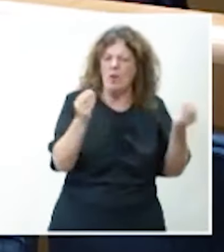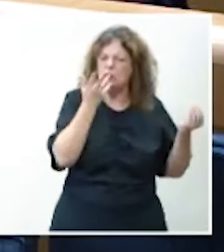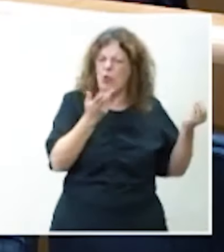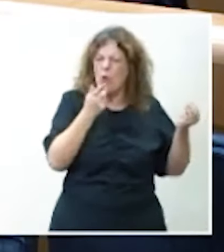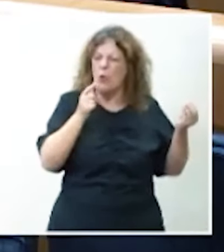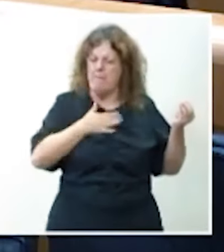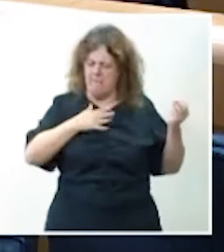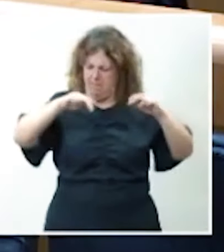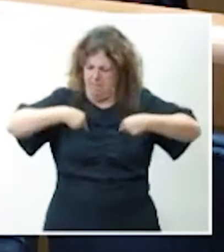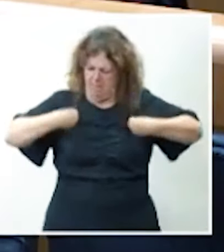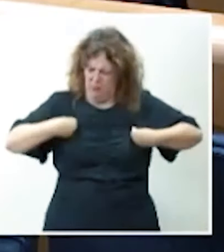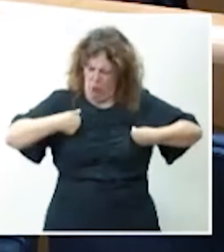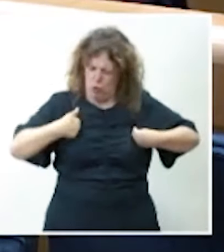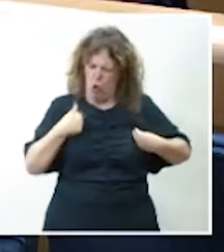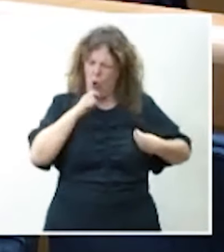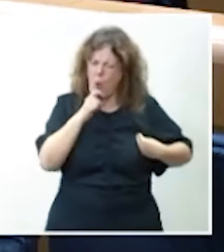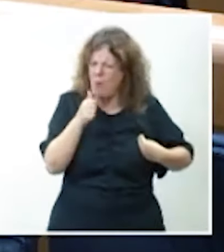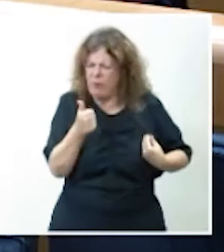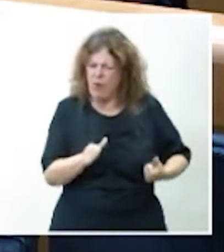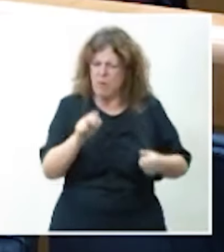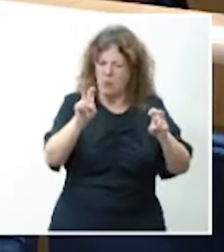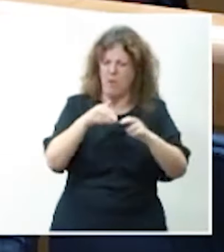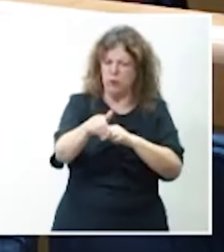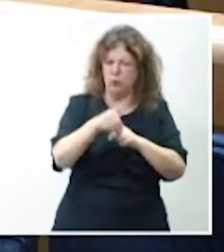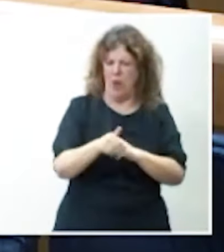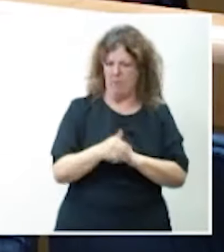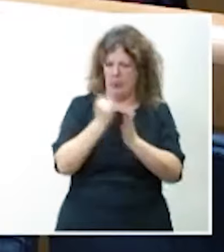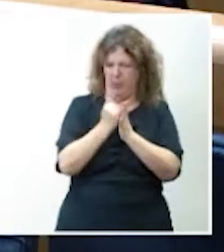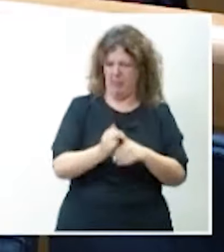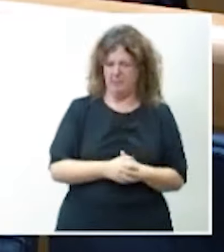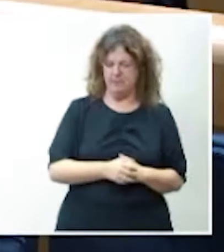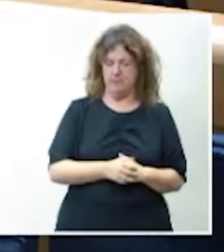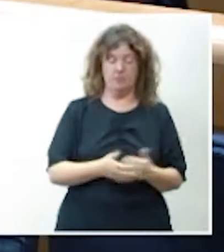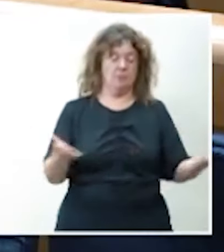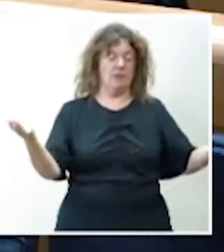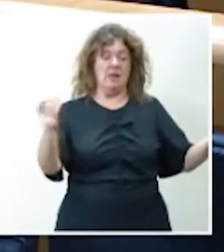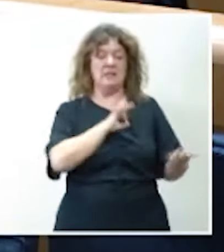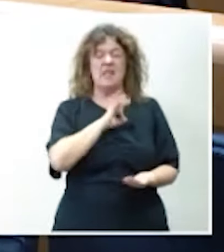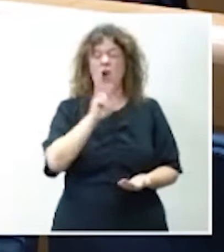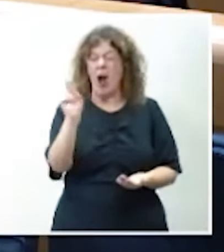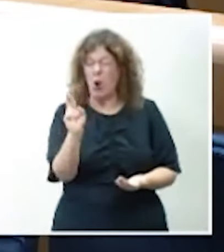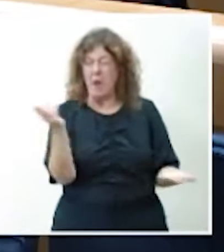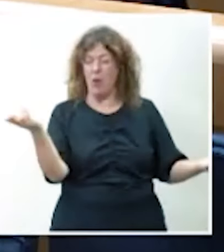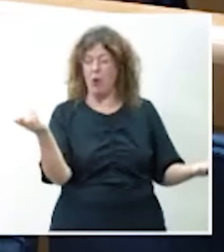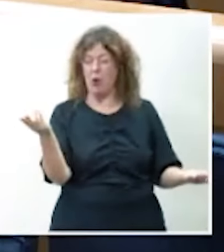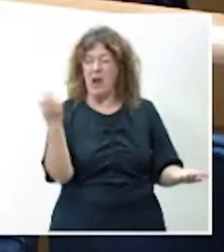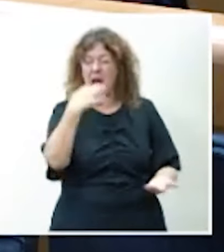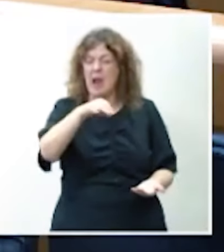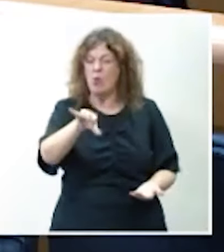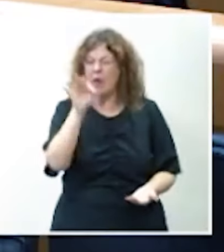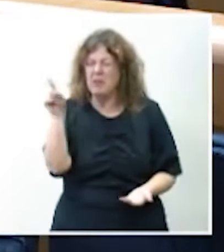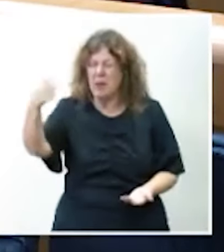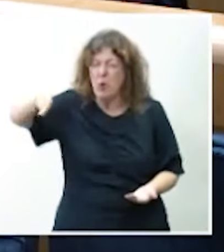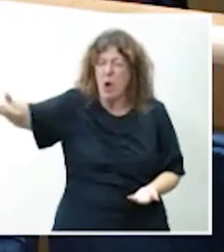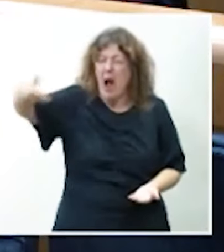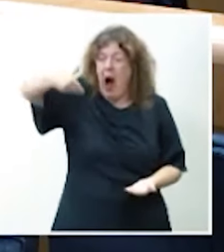motu proprio cómo iba a ser esa prueba nueva futura. Y luego, señora Romero, ¿sabe la única decisión que han aportado